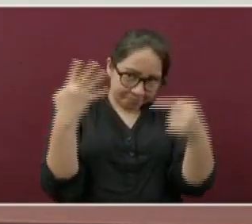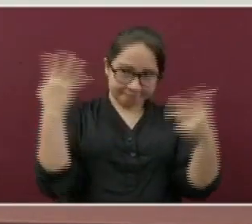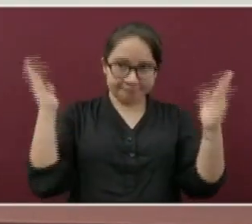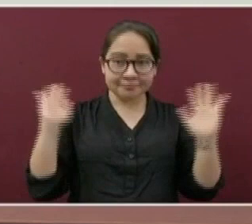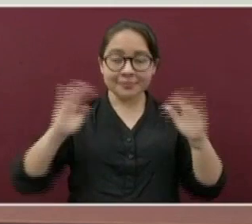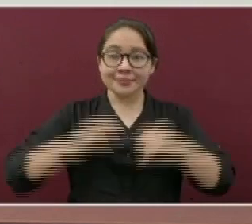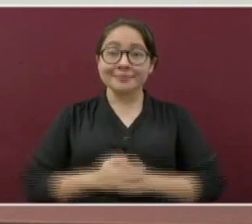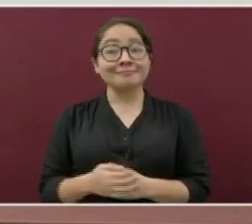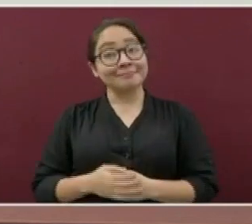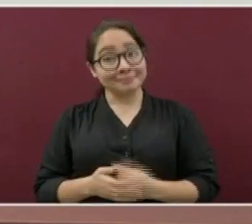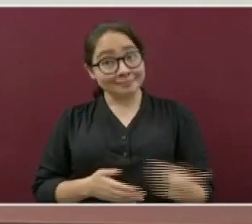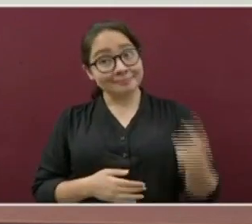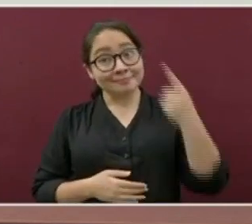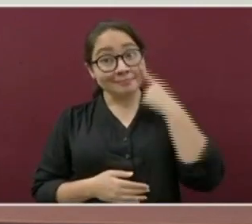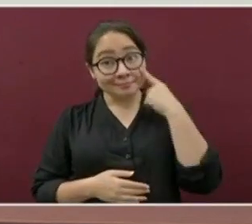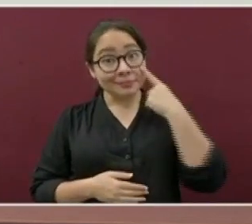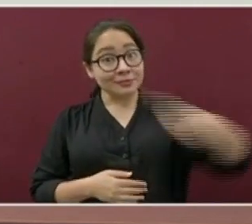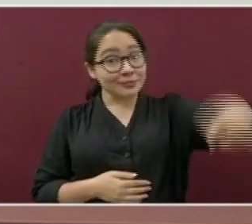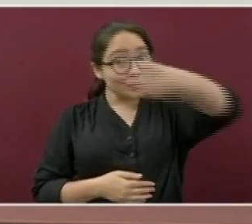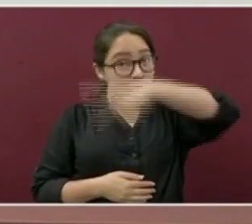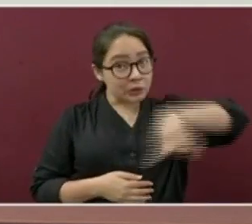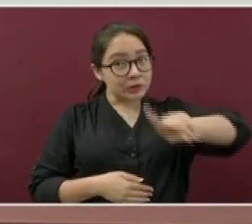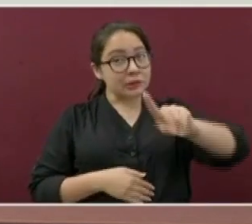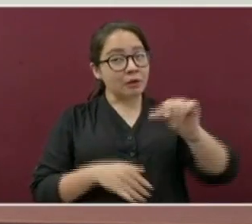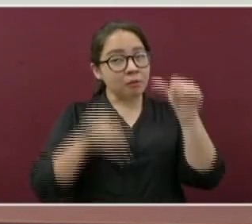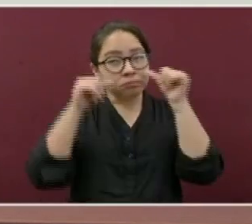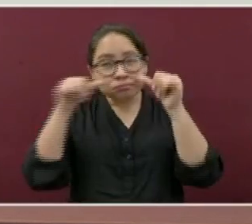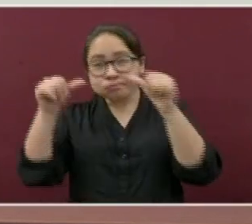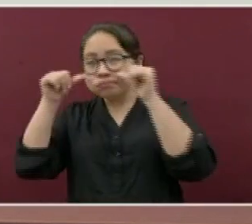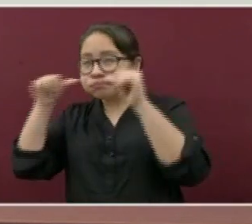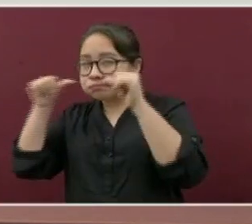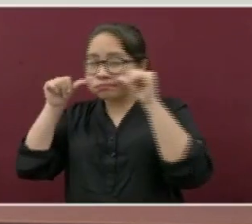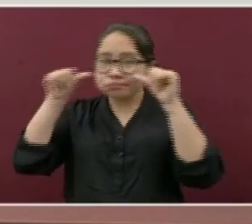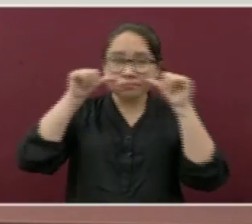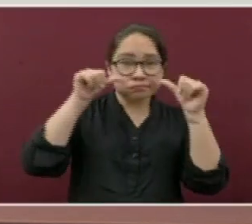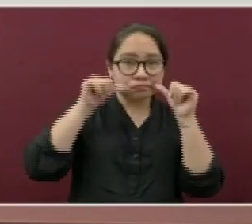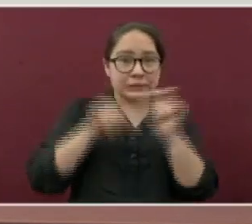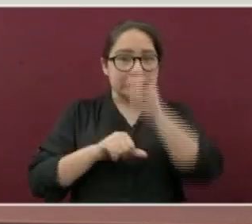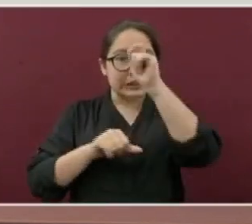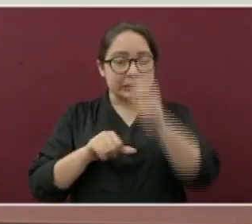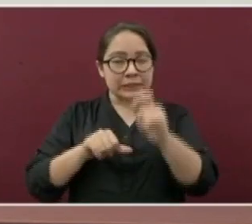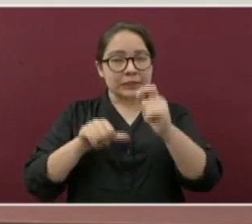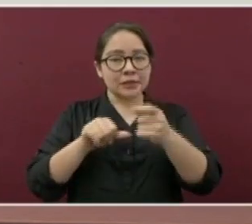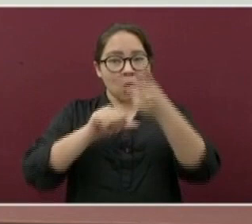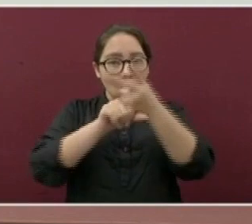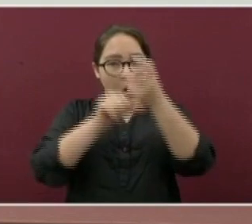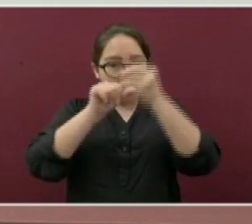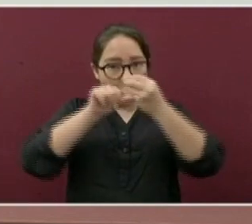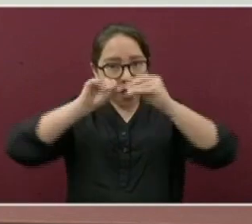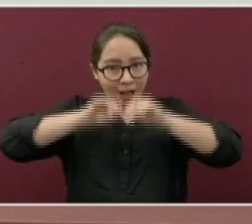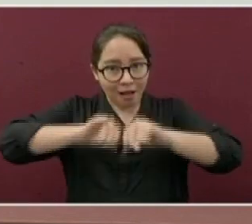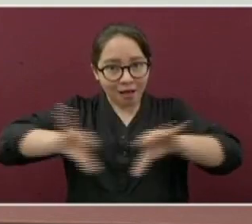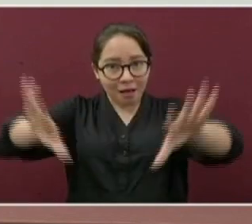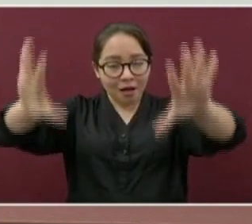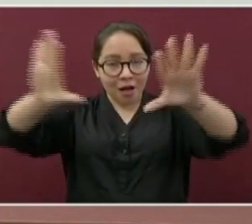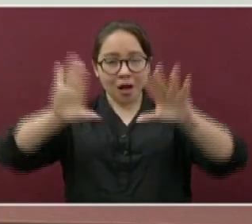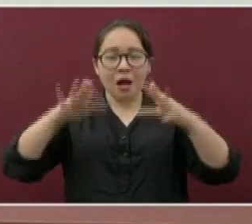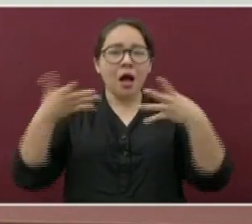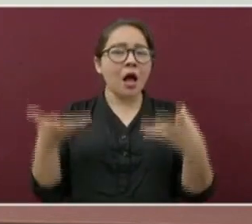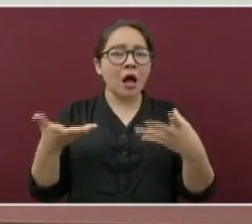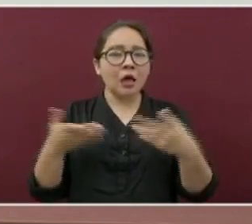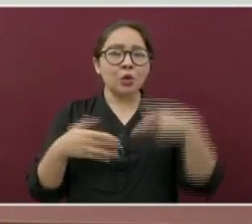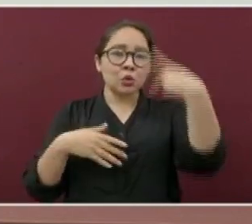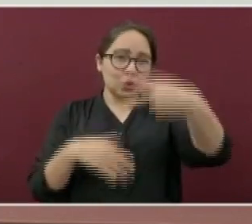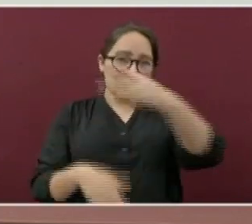Les invitamos a estar pendientes de la publicación de la convocatoria correspondiente